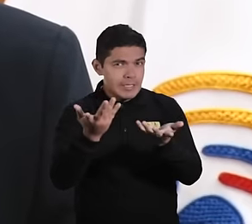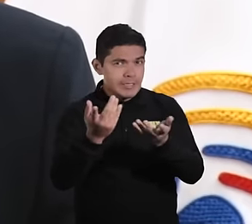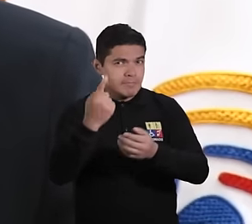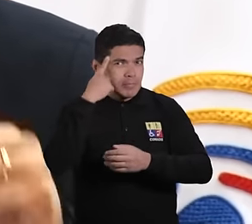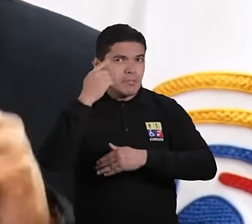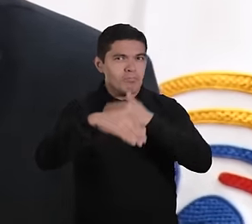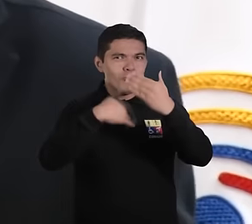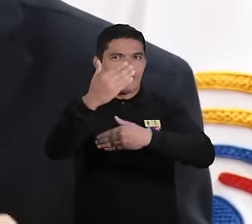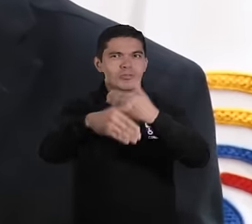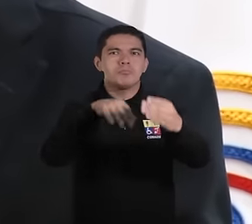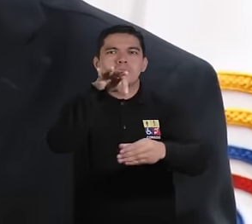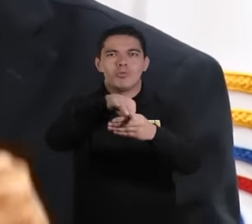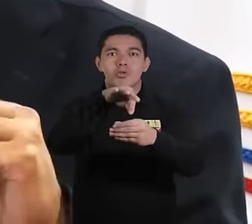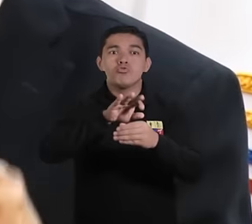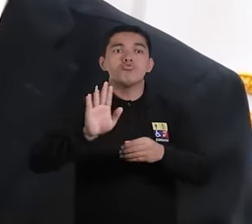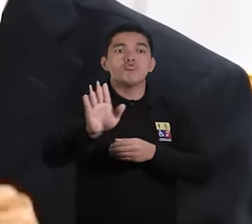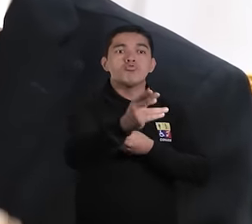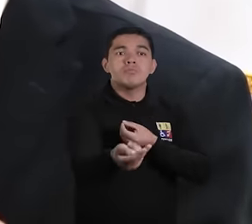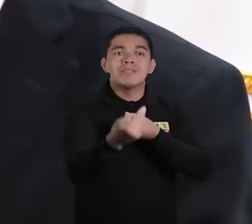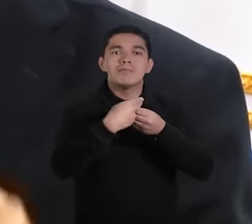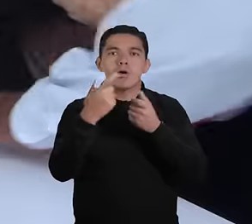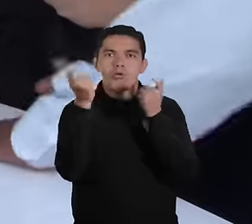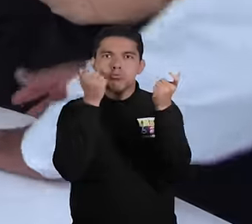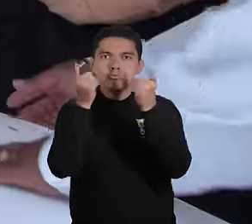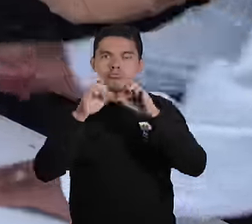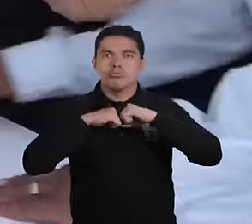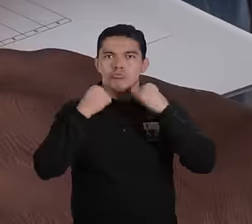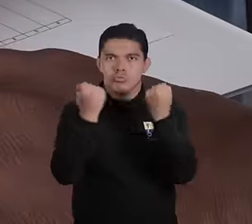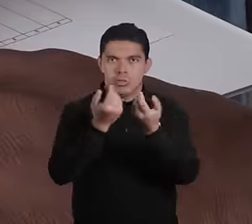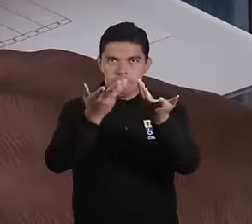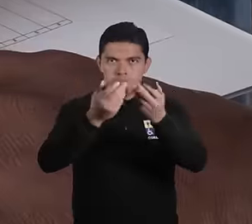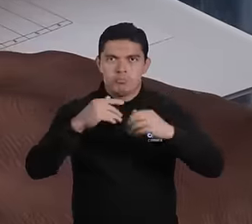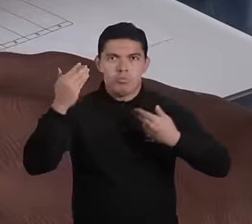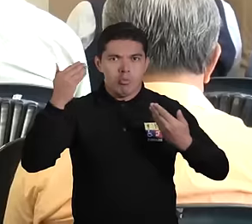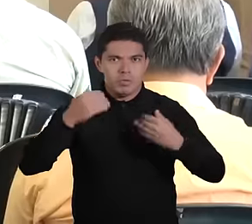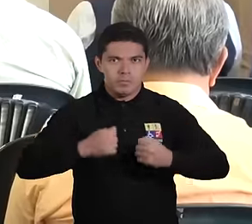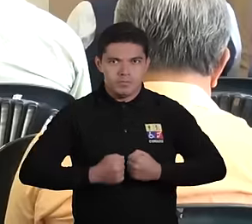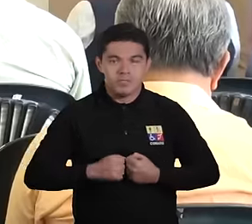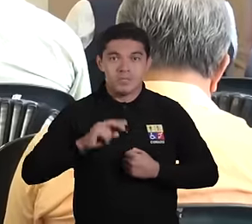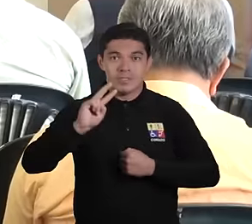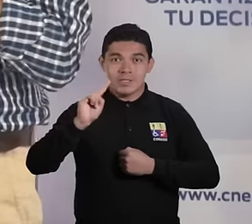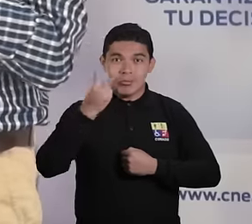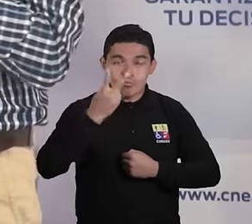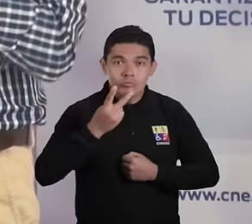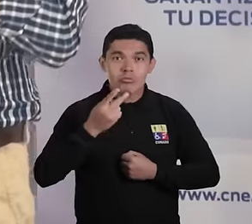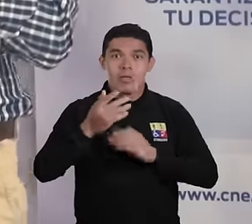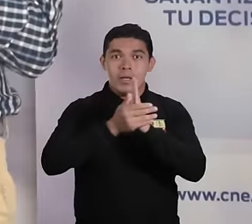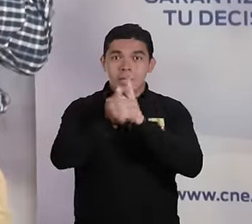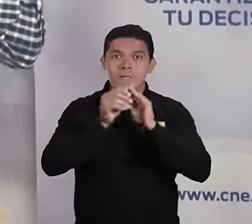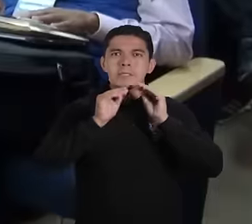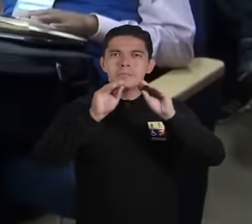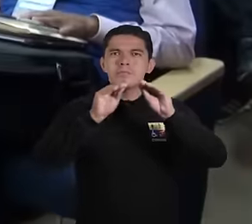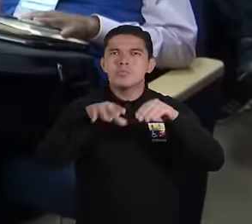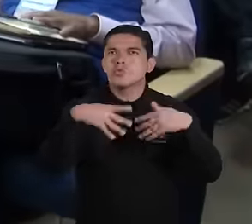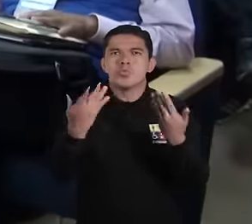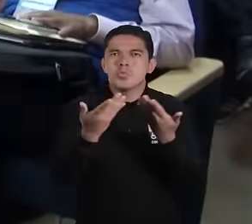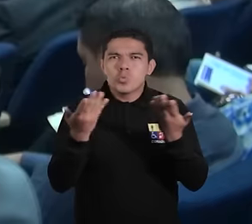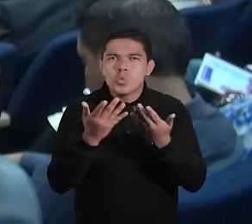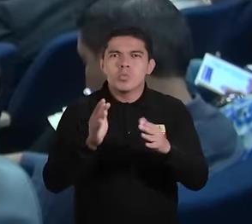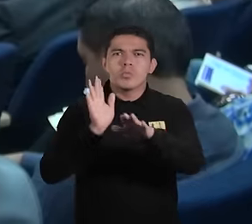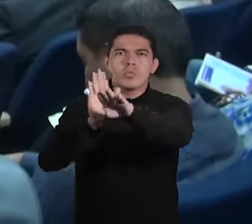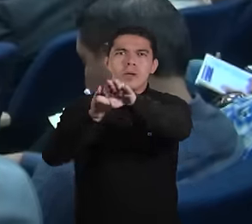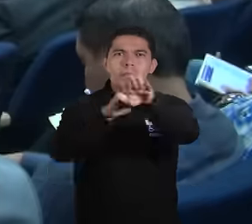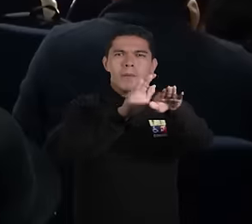tener un control social y un control político. Para realizar esta segunda fase de capacitación, el Consejo Nacional Electoral